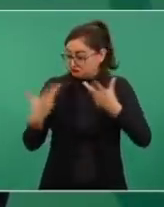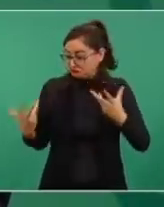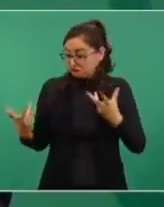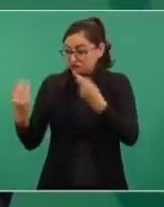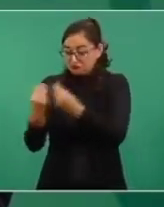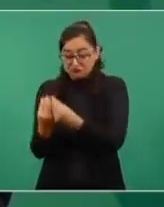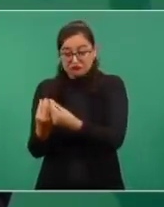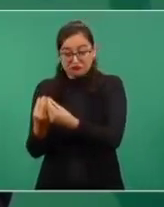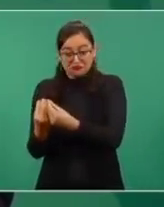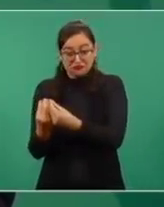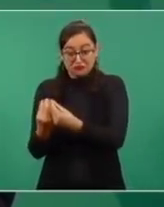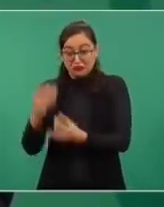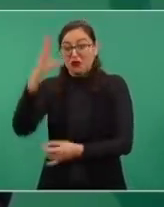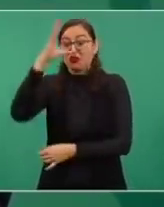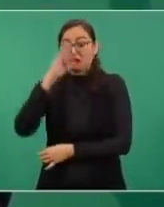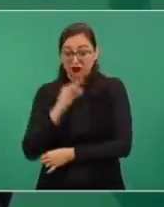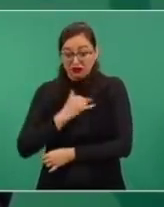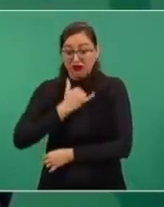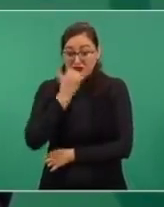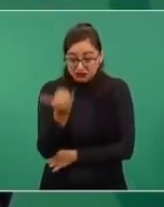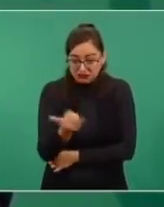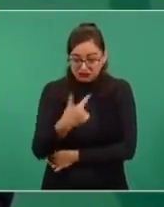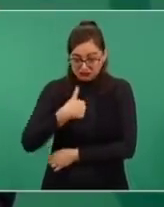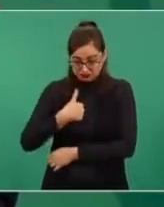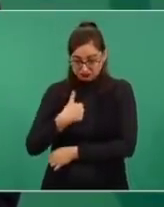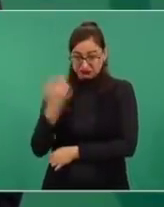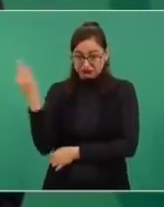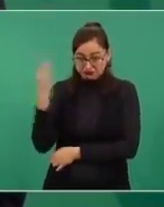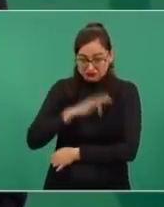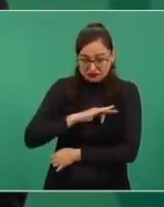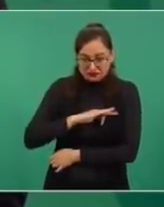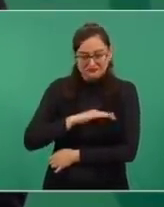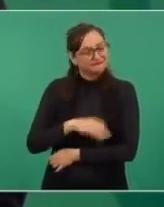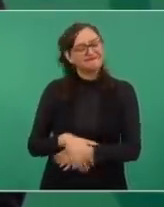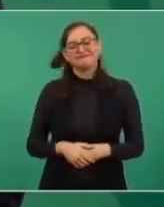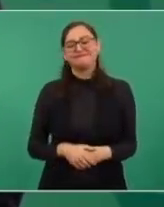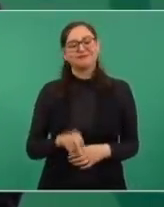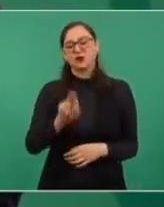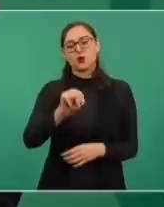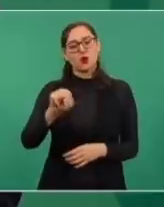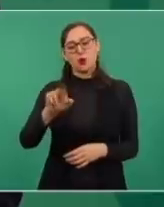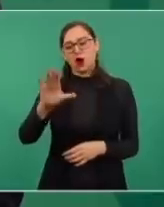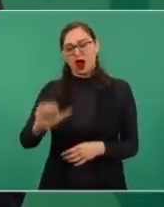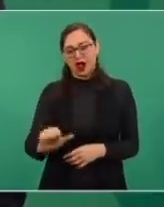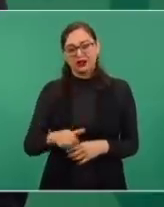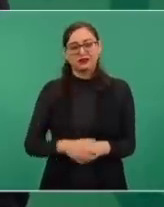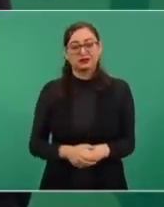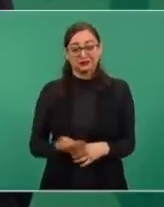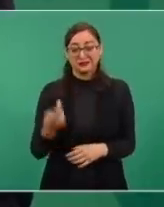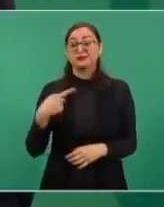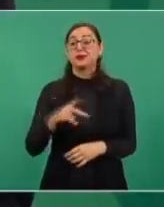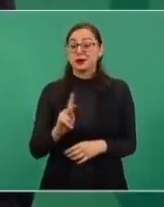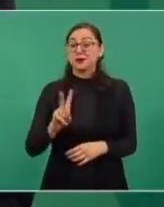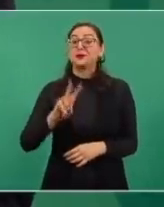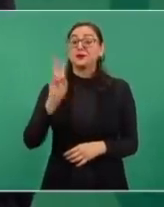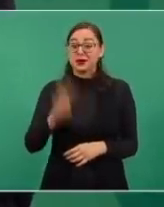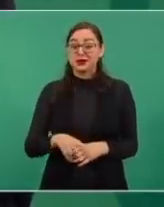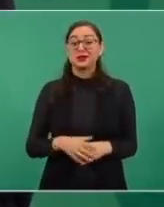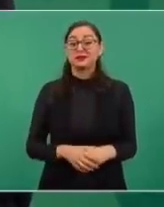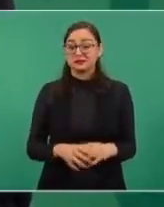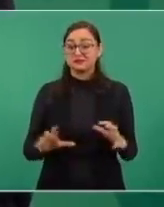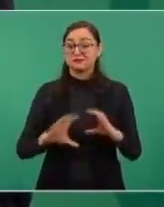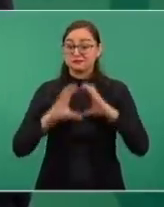pero sí estamos a nivel mundial, a veces